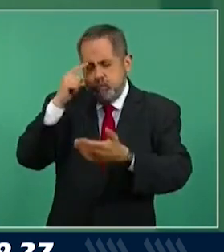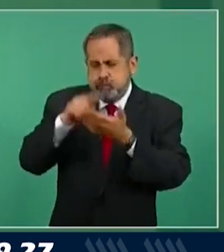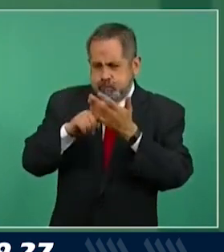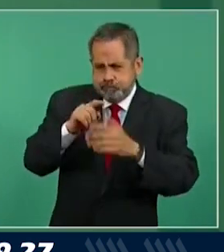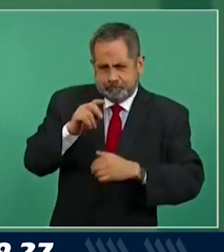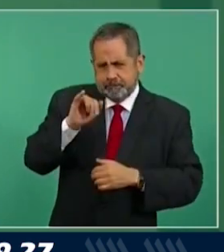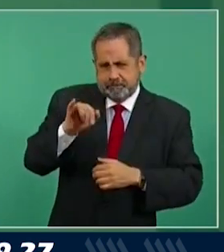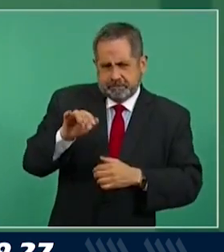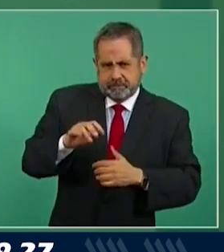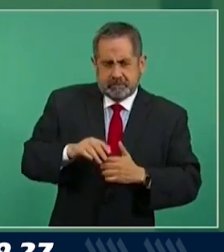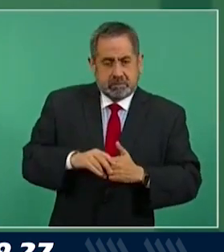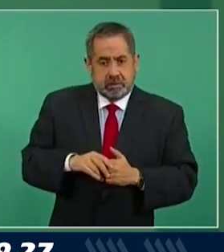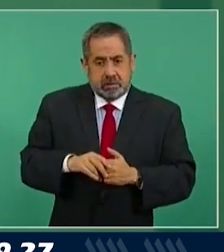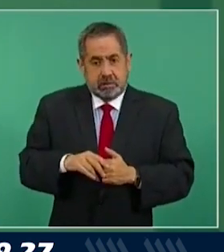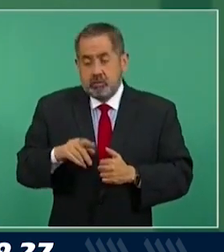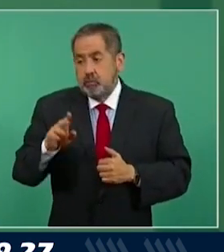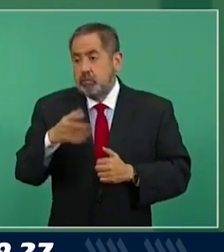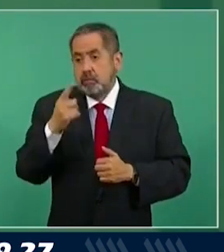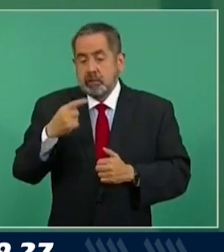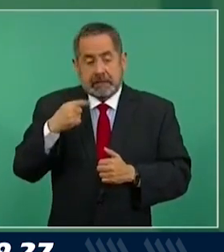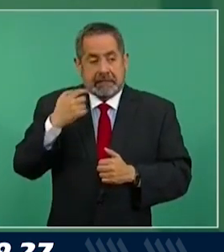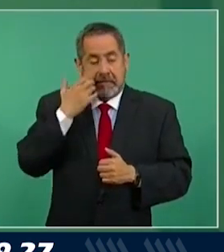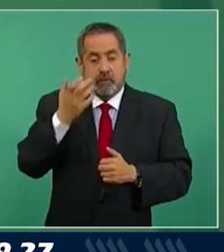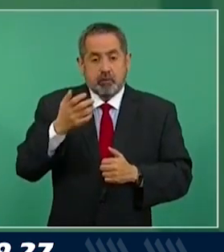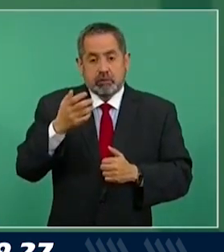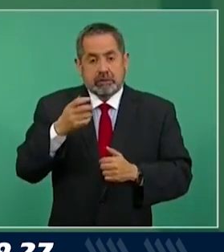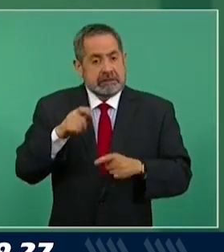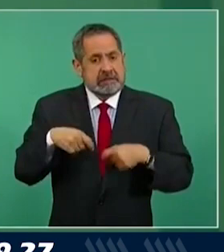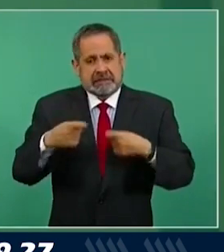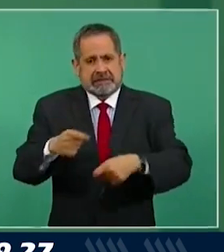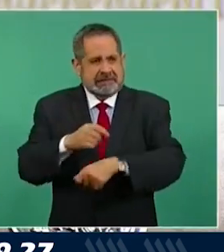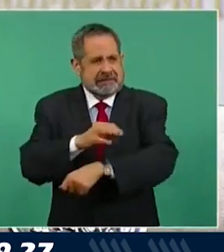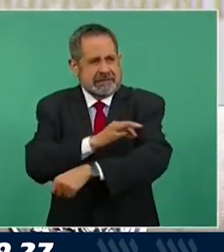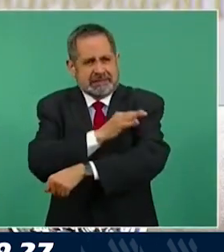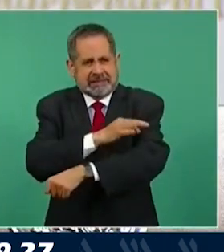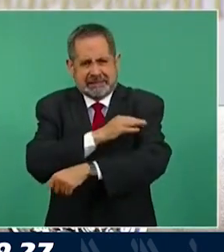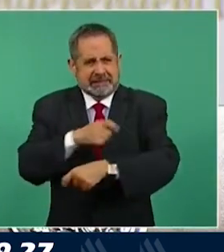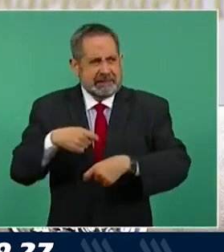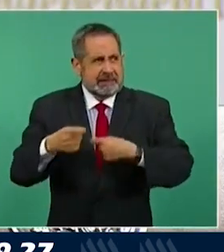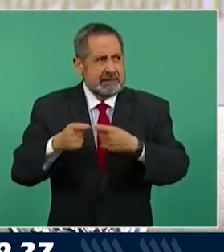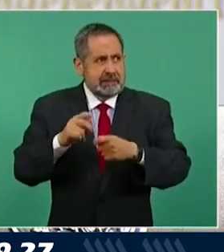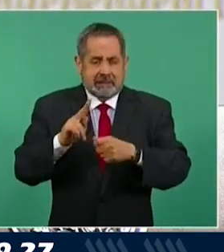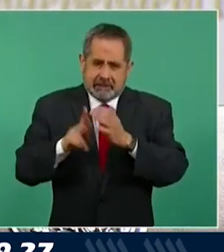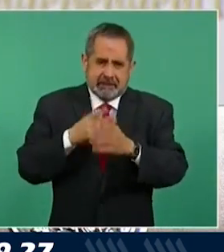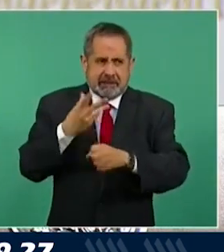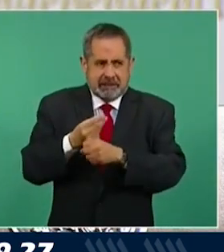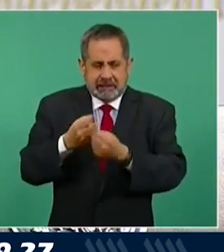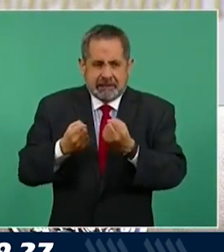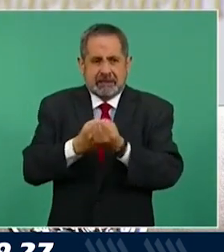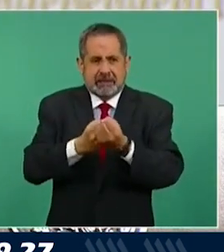porque queremos aplicar las dosis de refuerzo